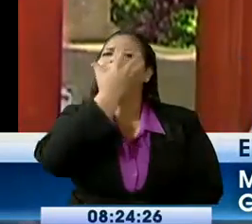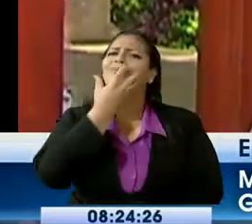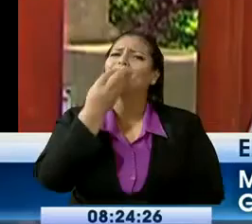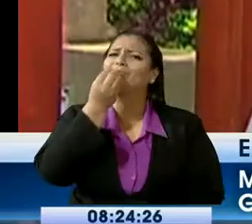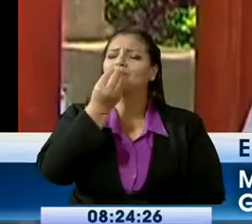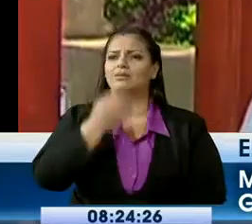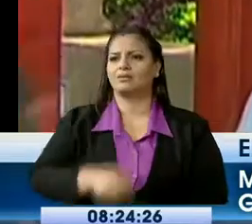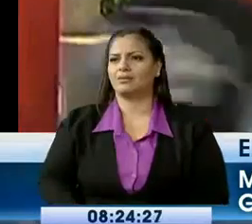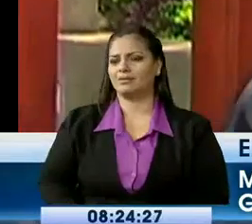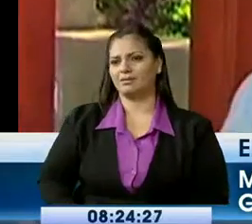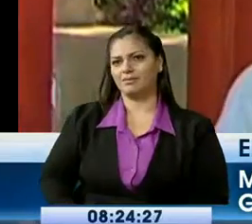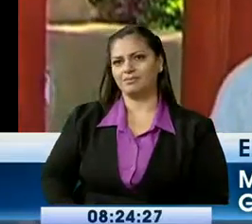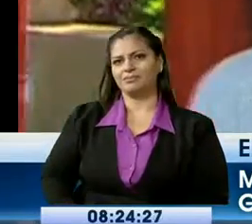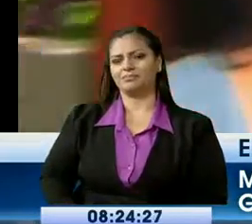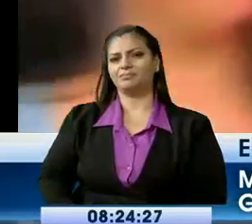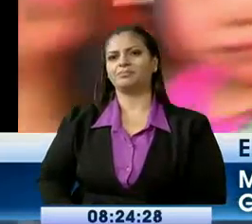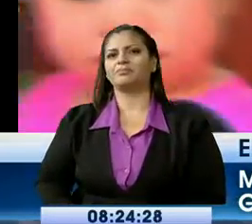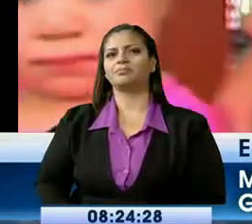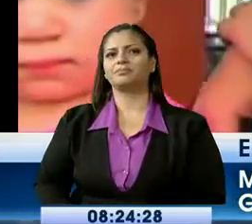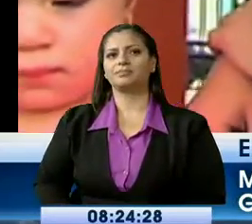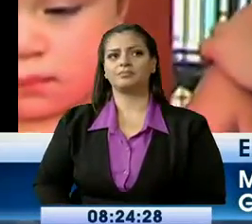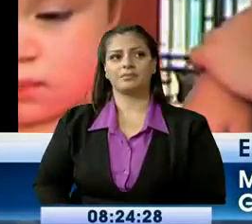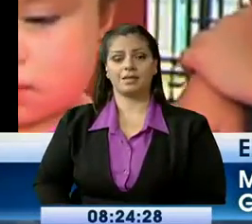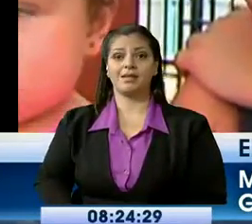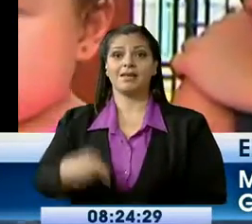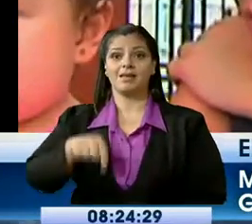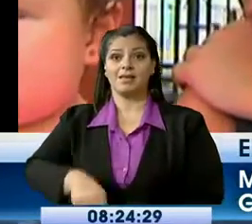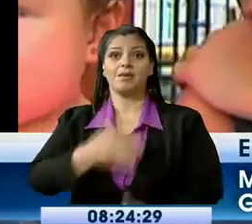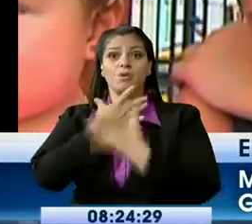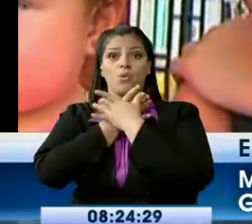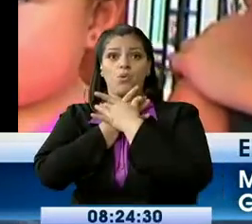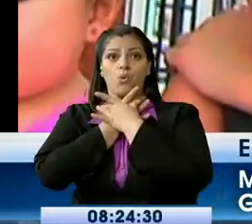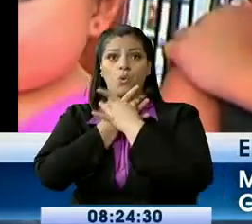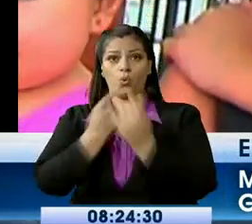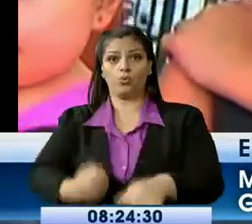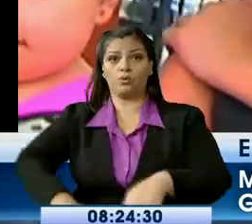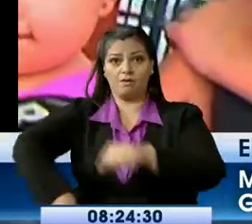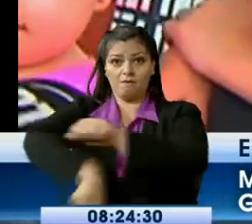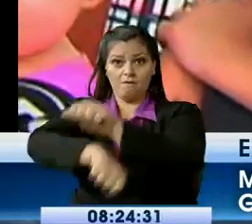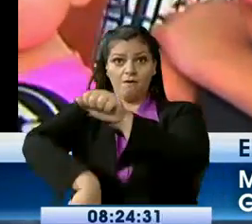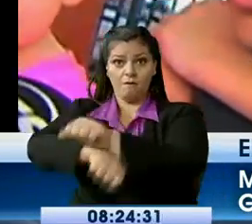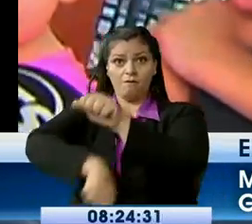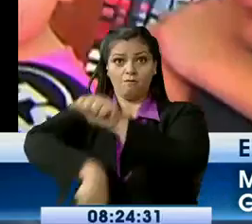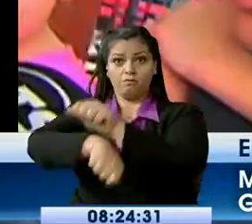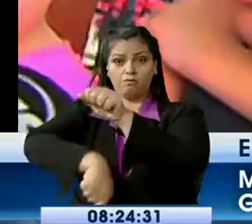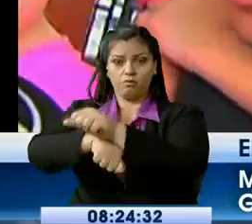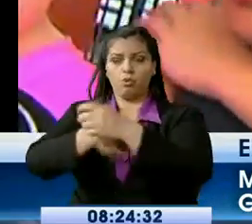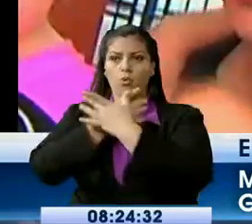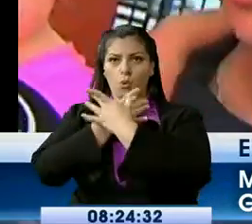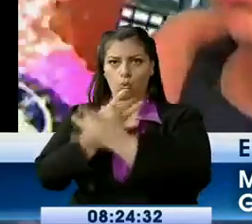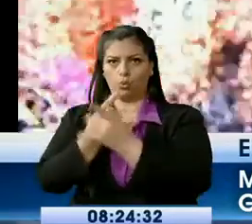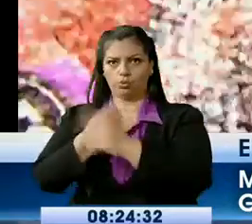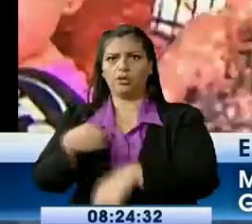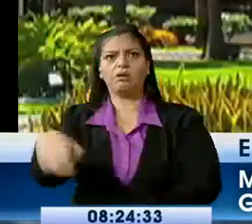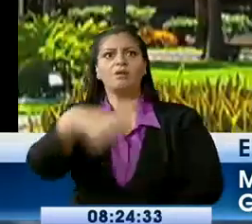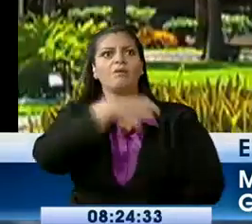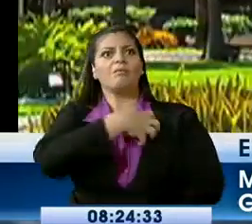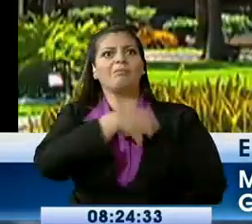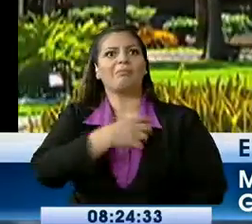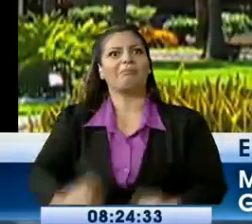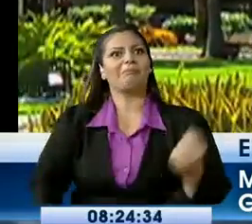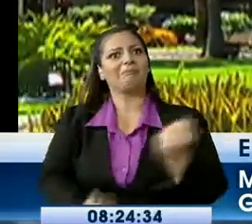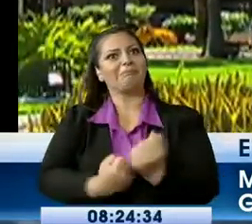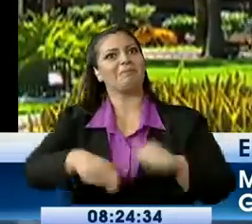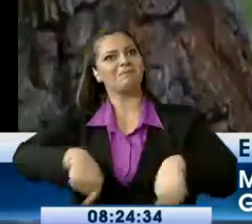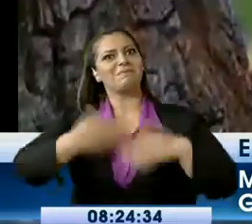¿Cómo se enteraron de Guayaquil? Yo me gusta mucho el fútbol y yo con eso Barcelona-Guayaquil. El